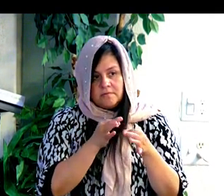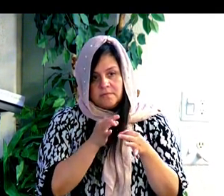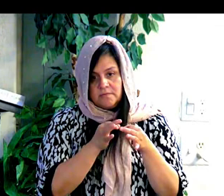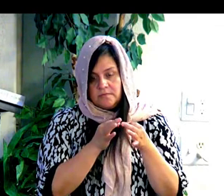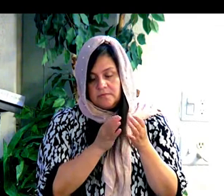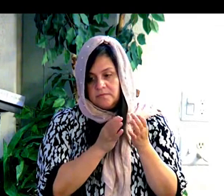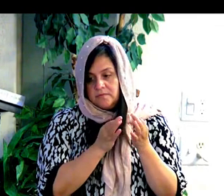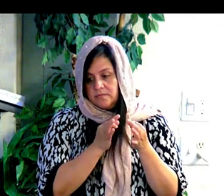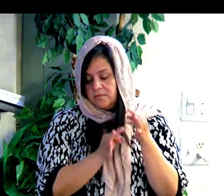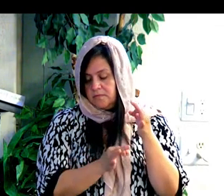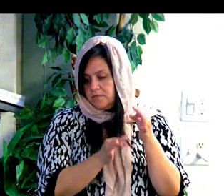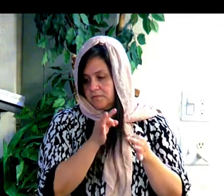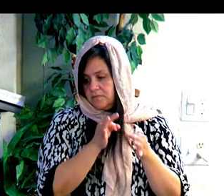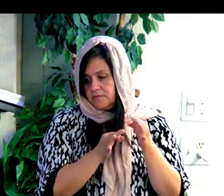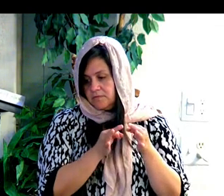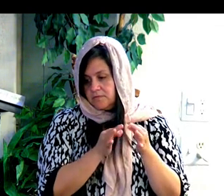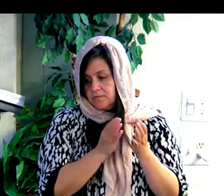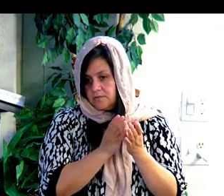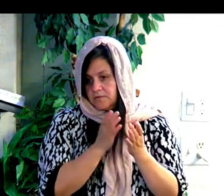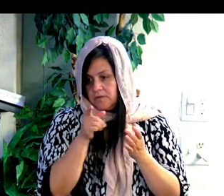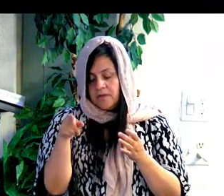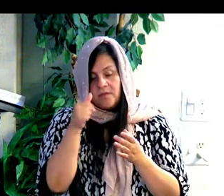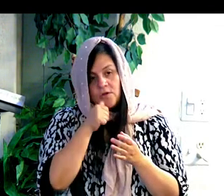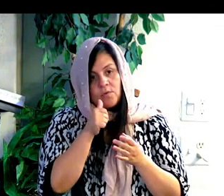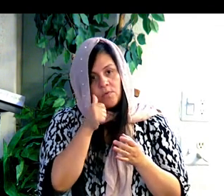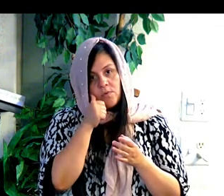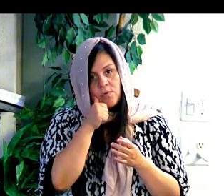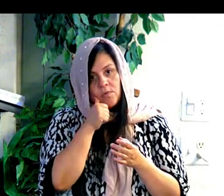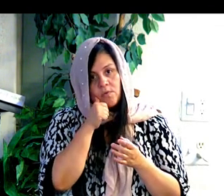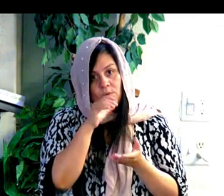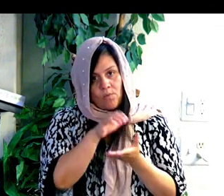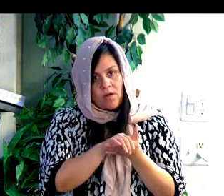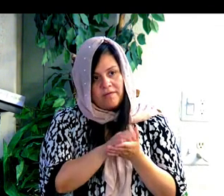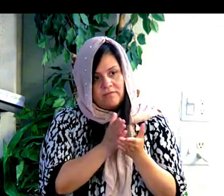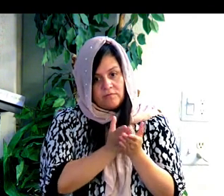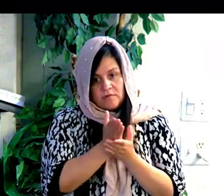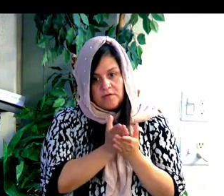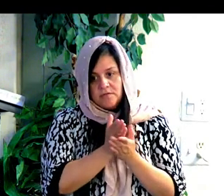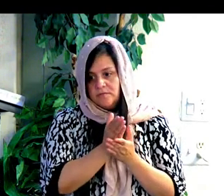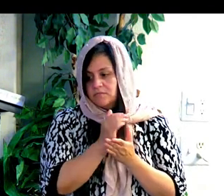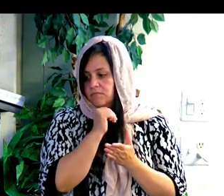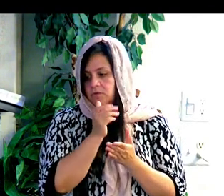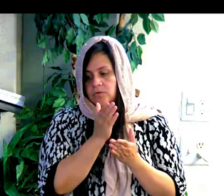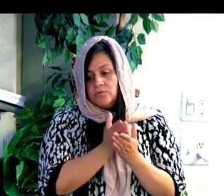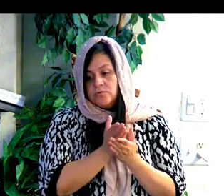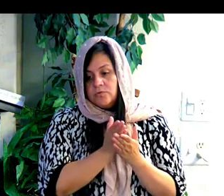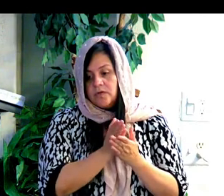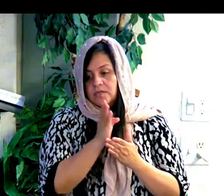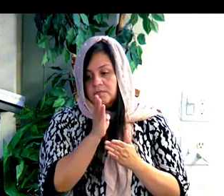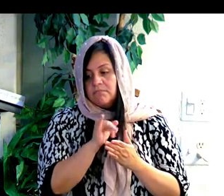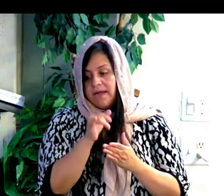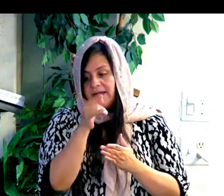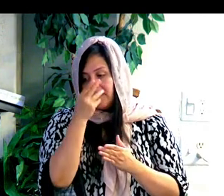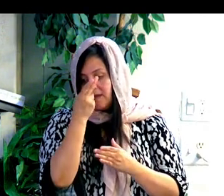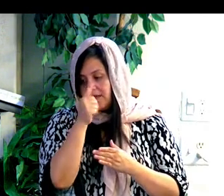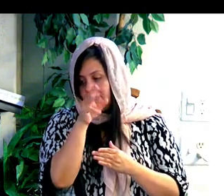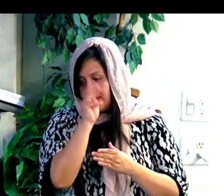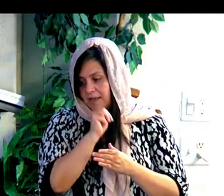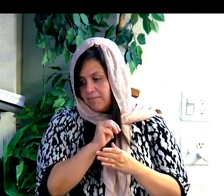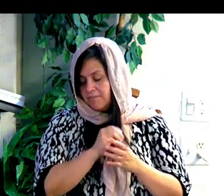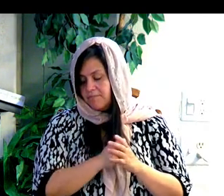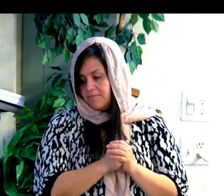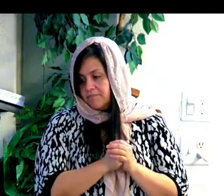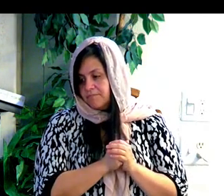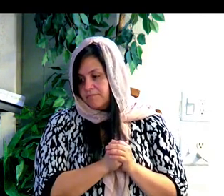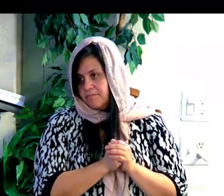Entonces, ella no es justa, pero ella después va a ser justa o digna por medio de él, el Señor.